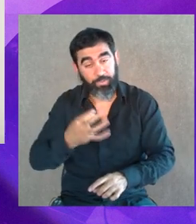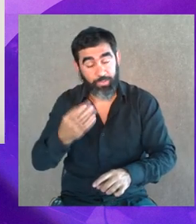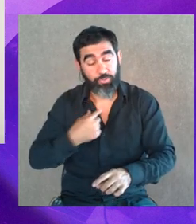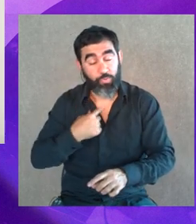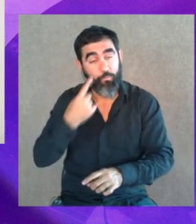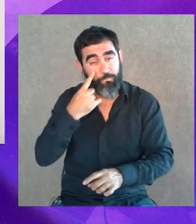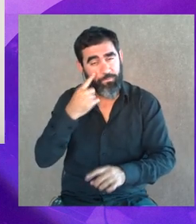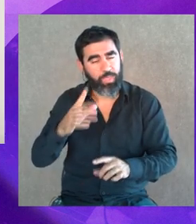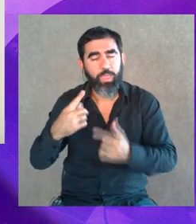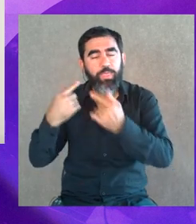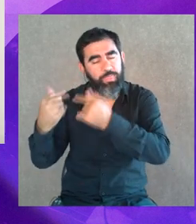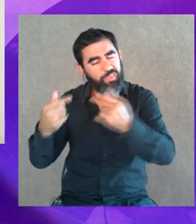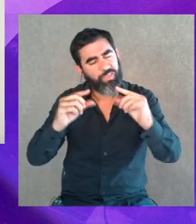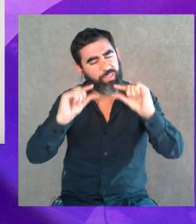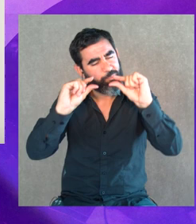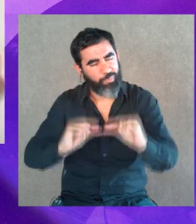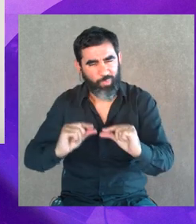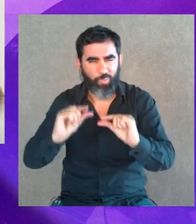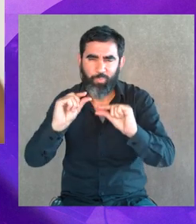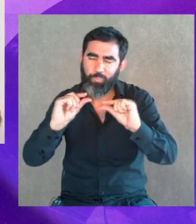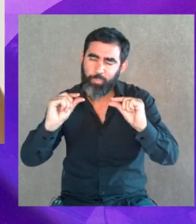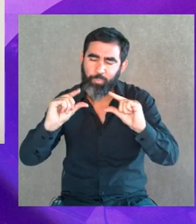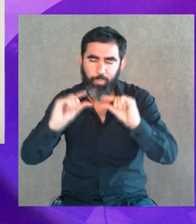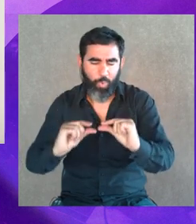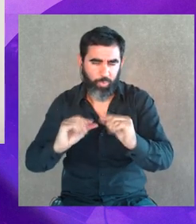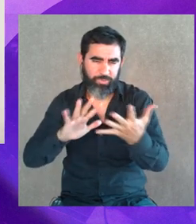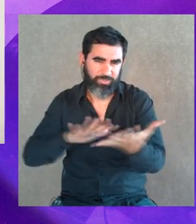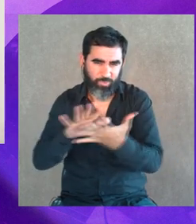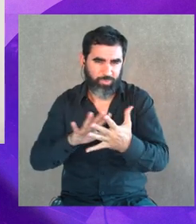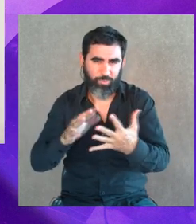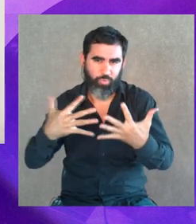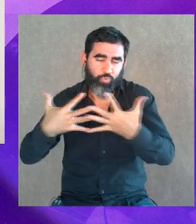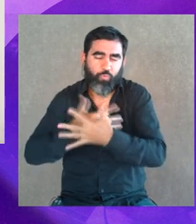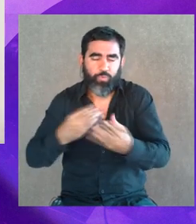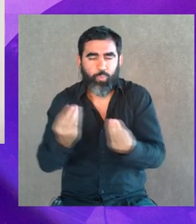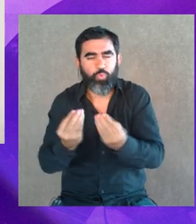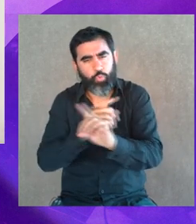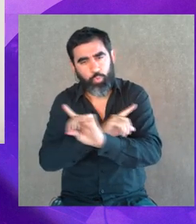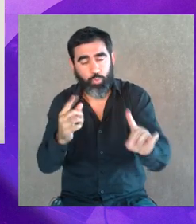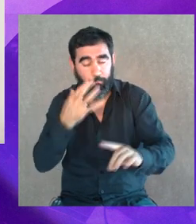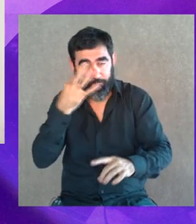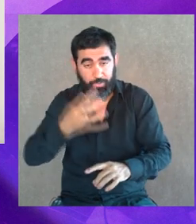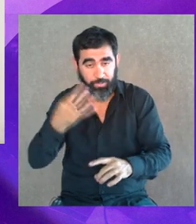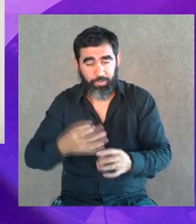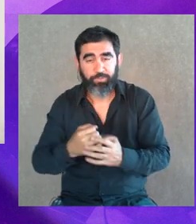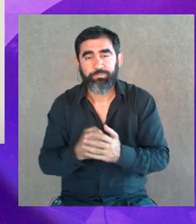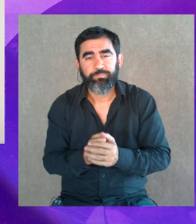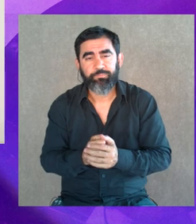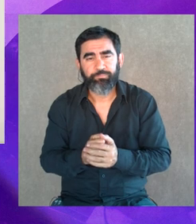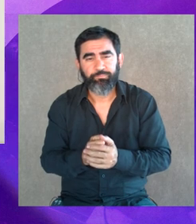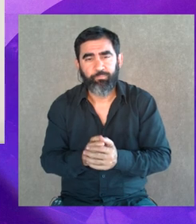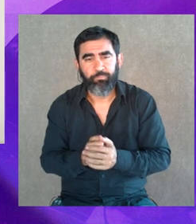Y lo viví a un grado muy pequeño, por supuesto, ¿no? De verdad no, yo creo que